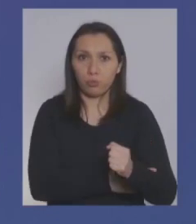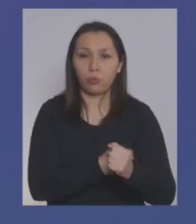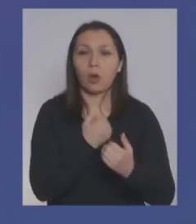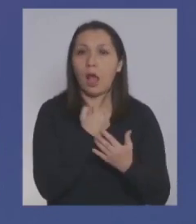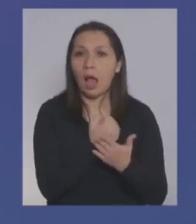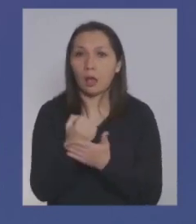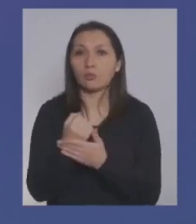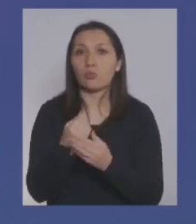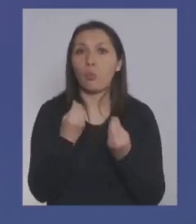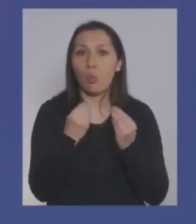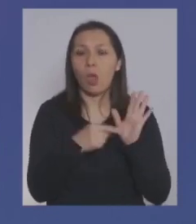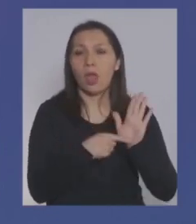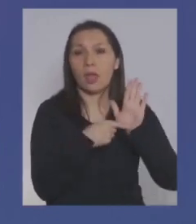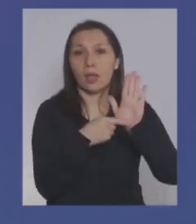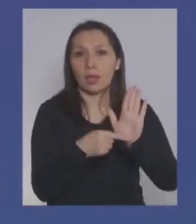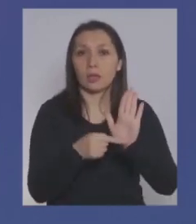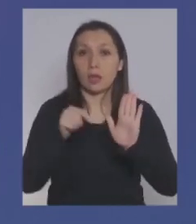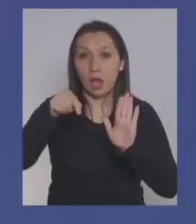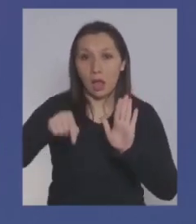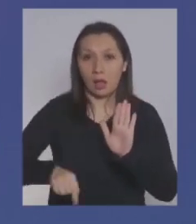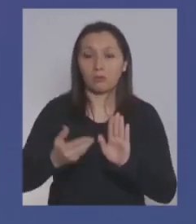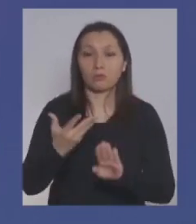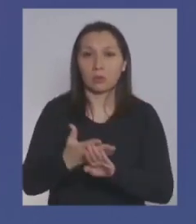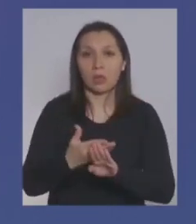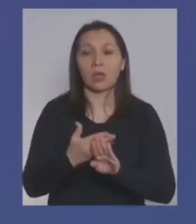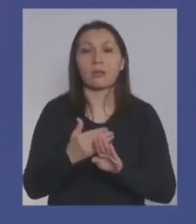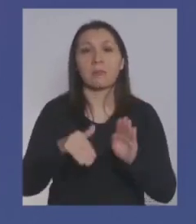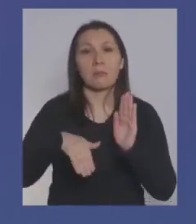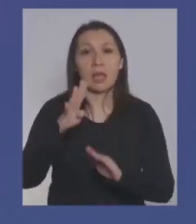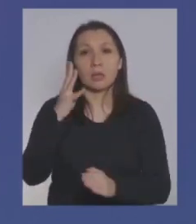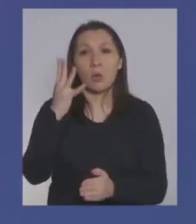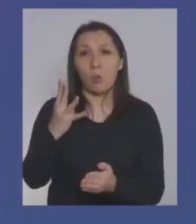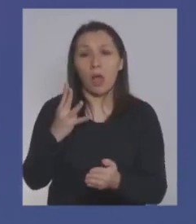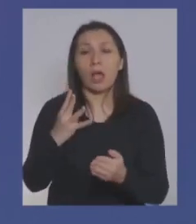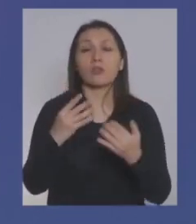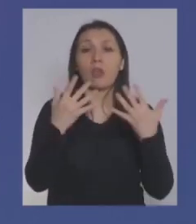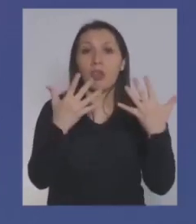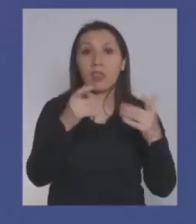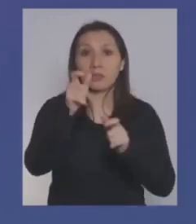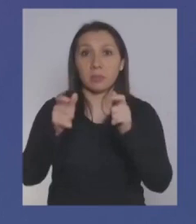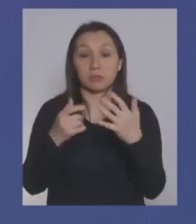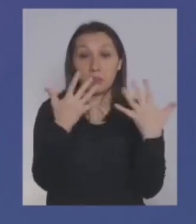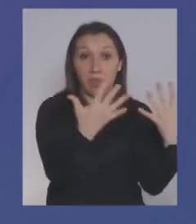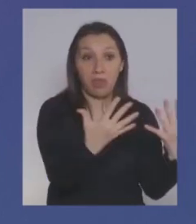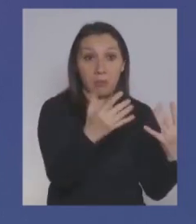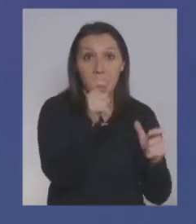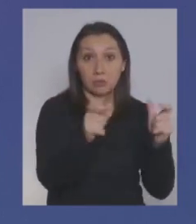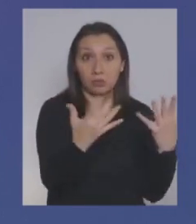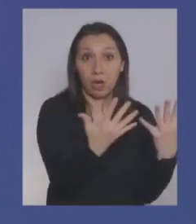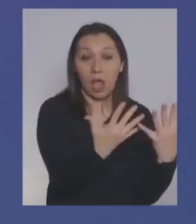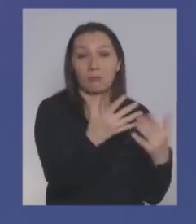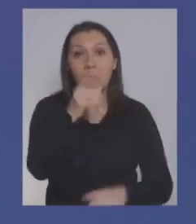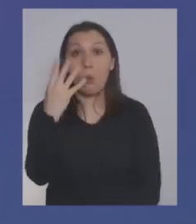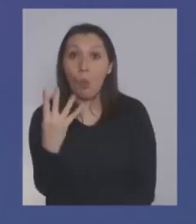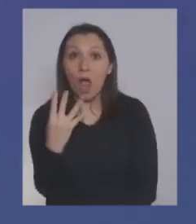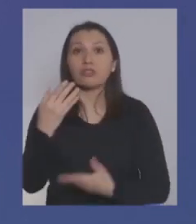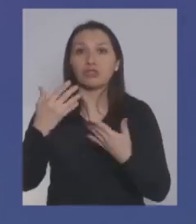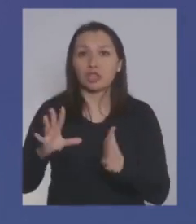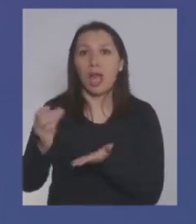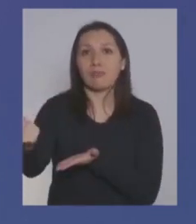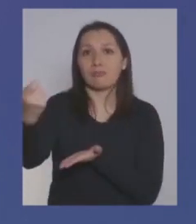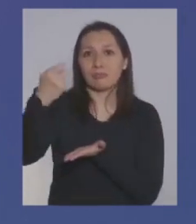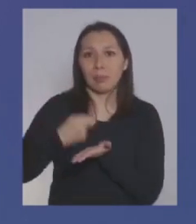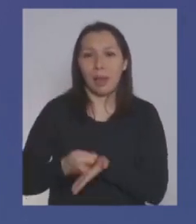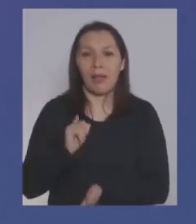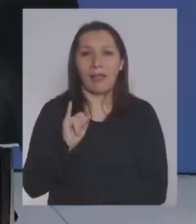cabe destacar una vez más que hoy día está llegando a más de 4 de cada 10 chilenos. 4 de cada 10 chilenos están recibiendo el